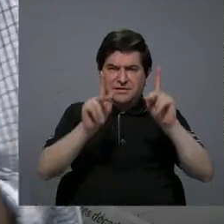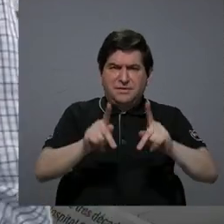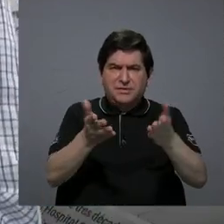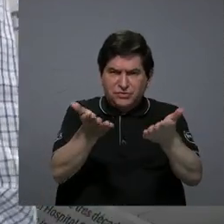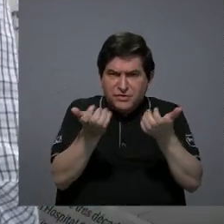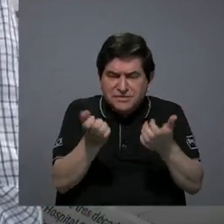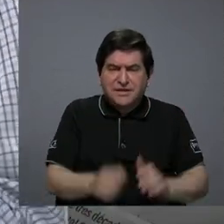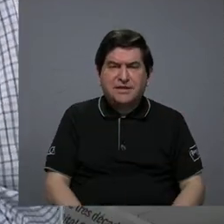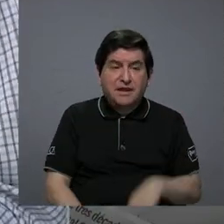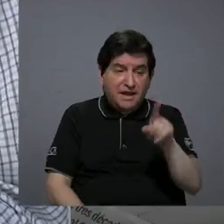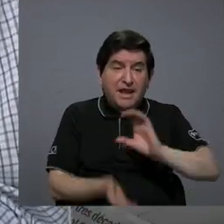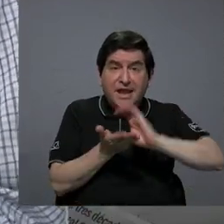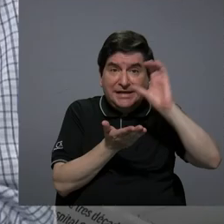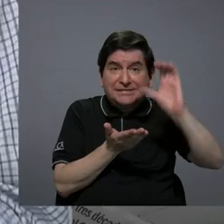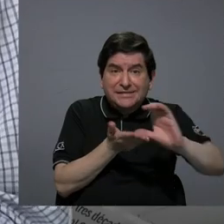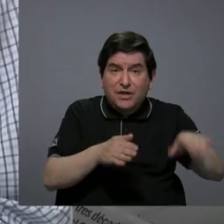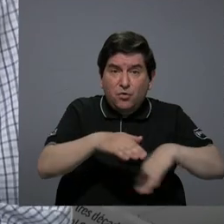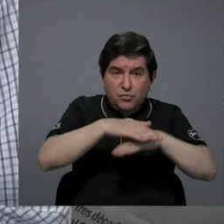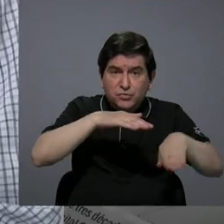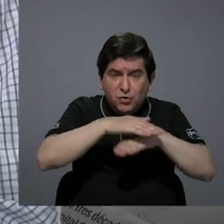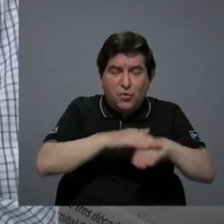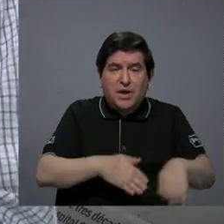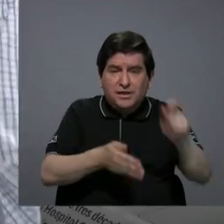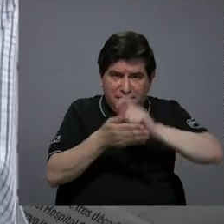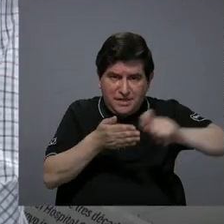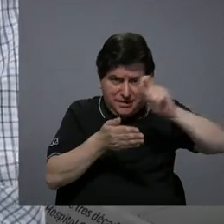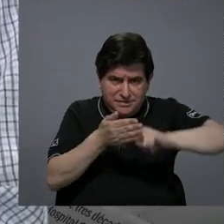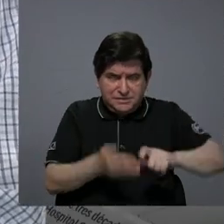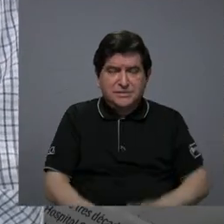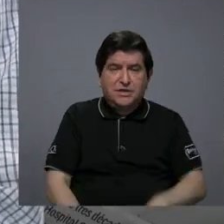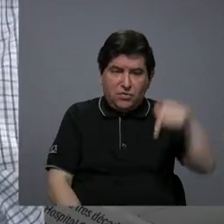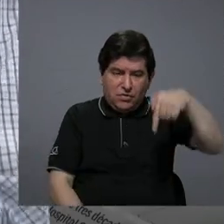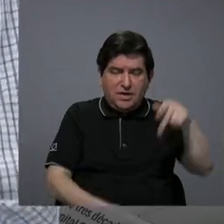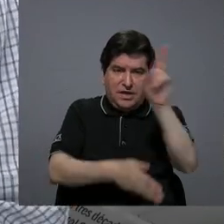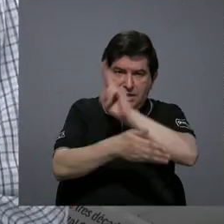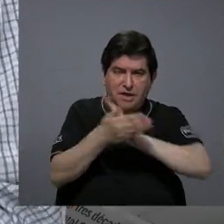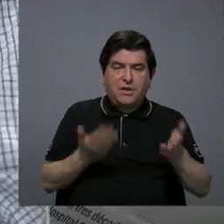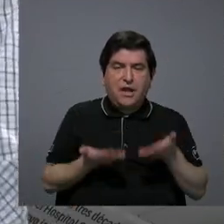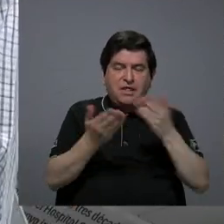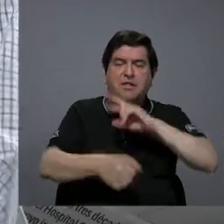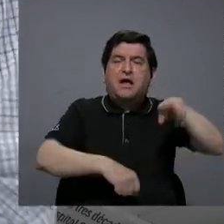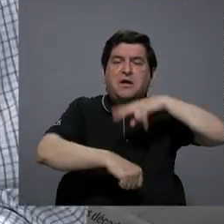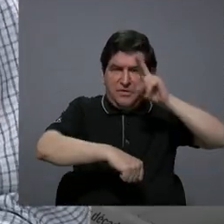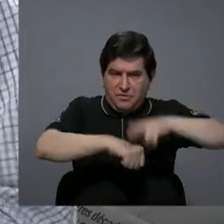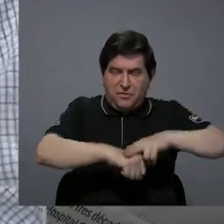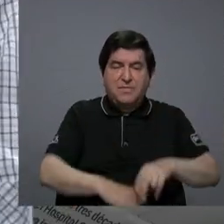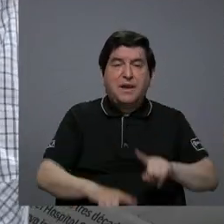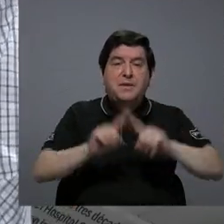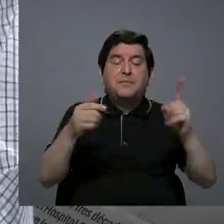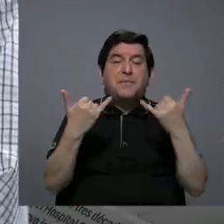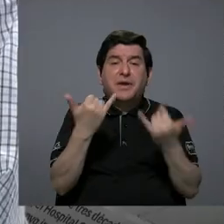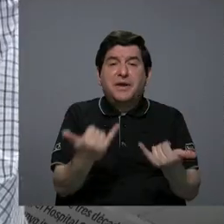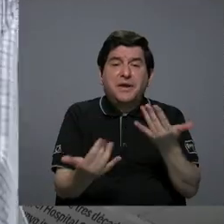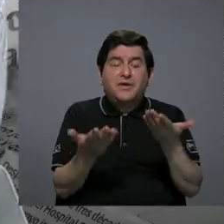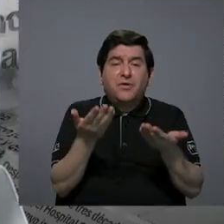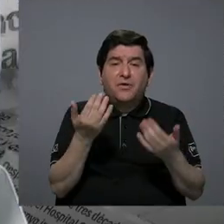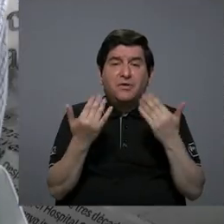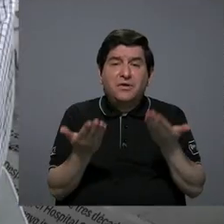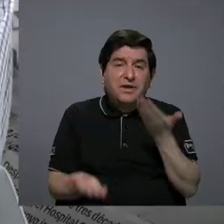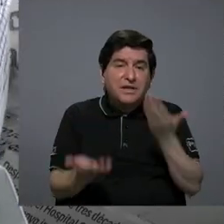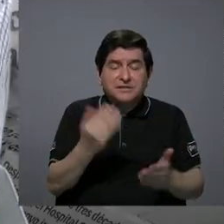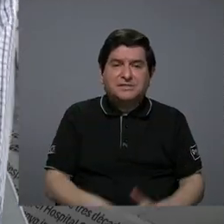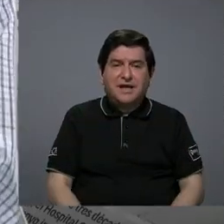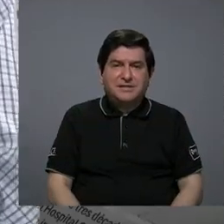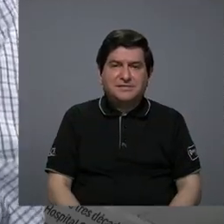poner ese curso básico de redacción que ofrecemos aquí en la universidad de manera regular de manera sincrónica de manera que las